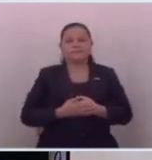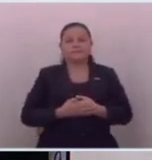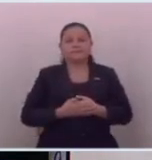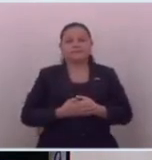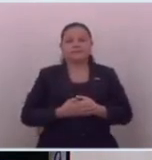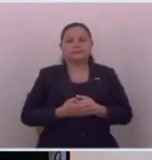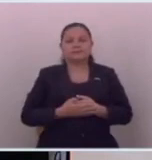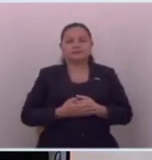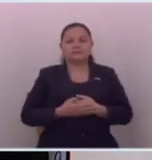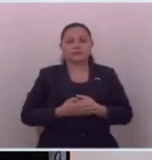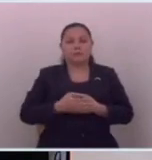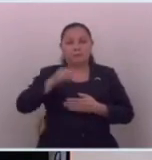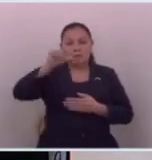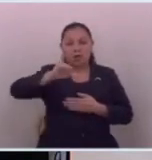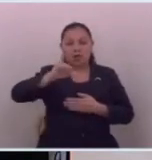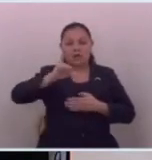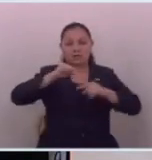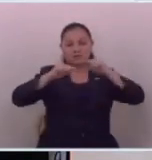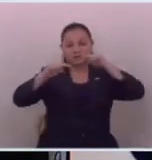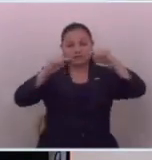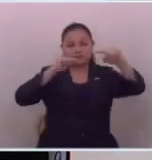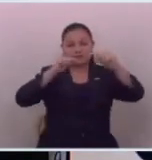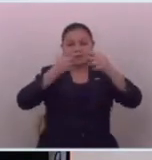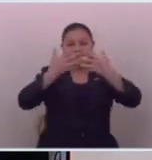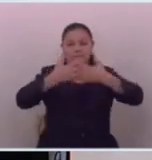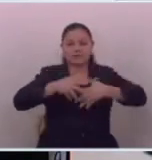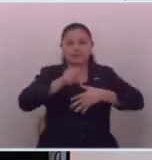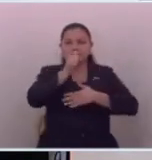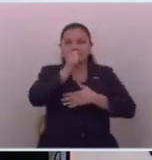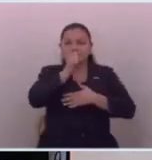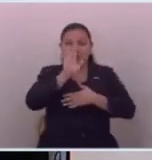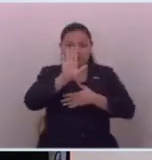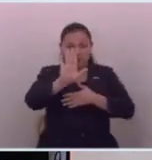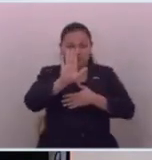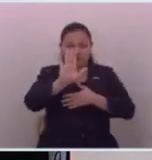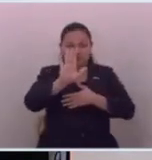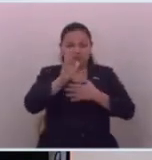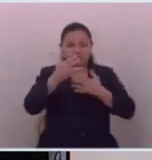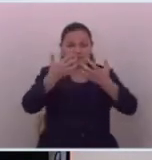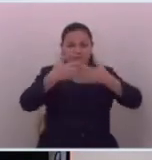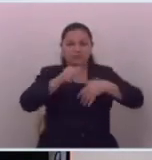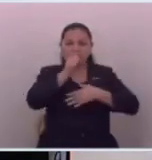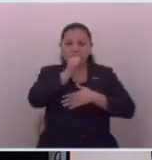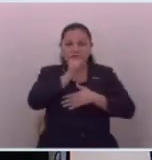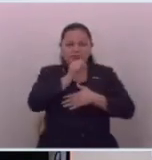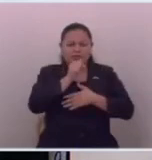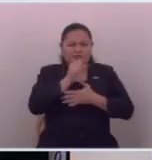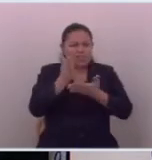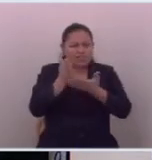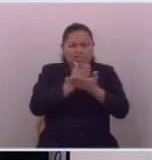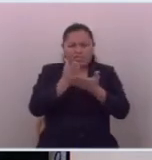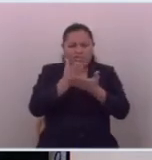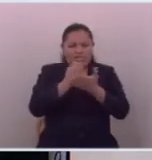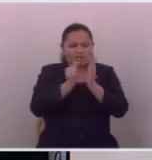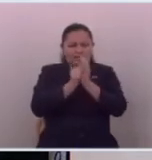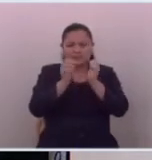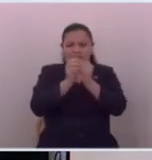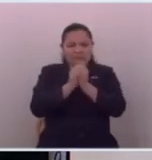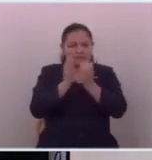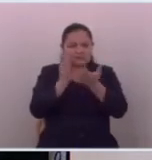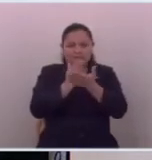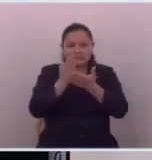eso es mala gestión empresarial de ellos no tiene absolutamente nada que ver